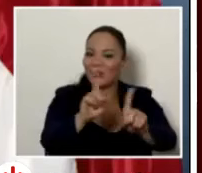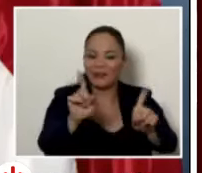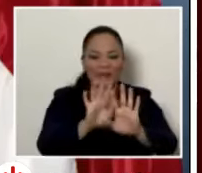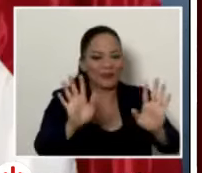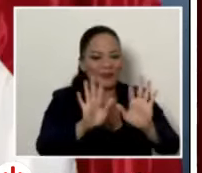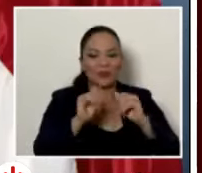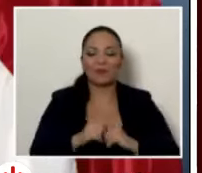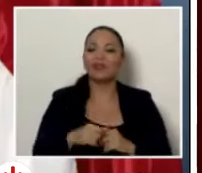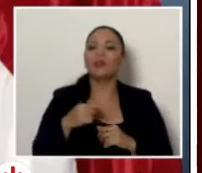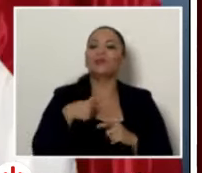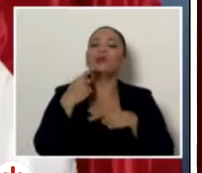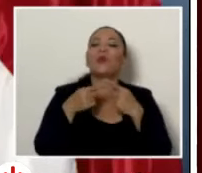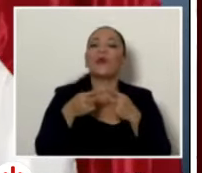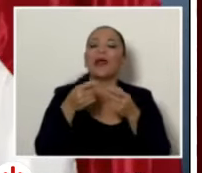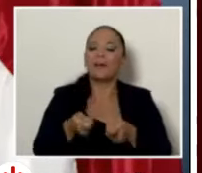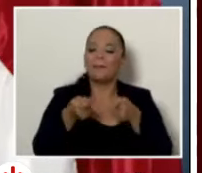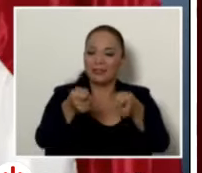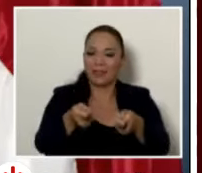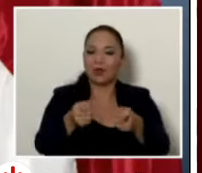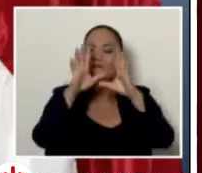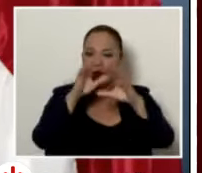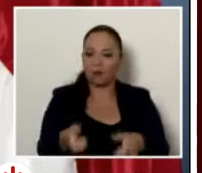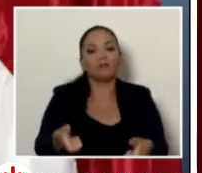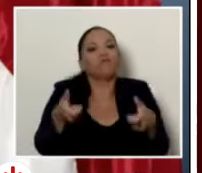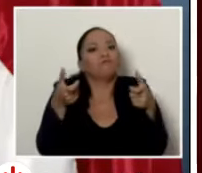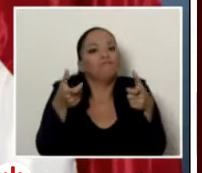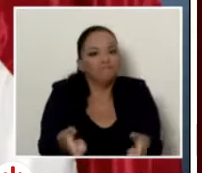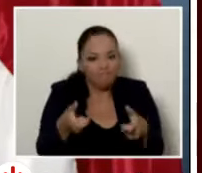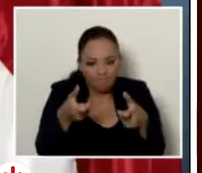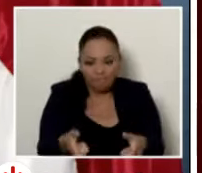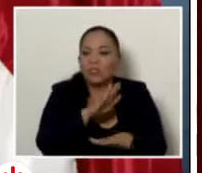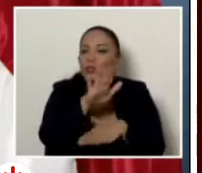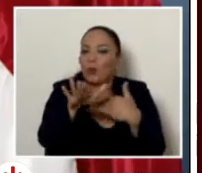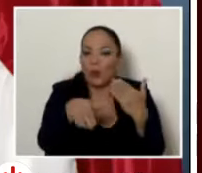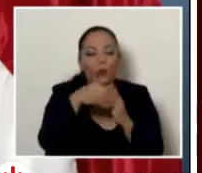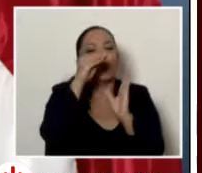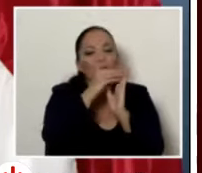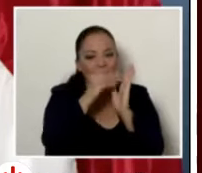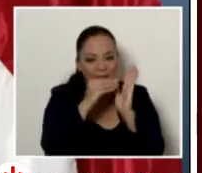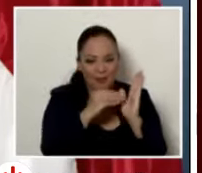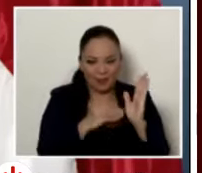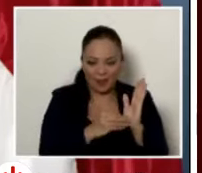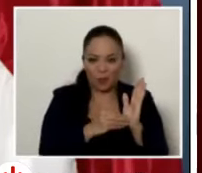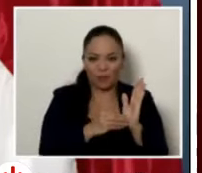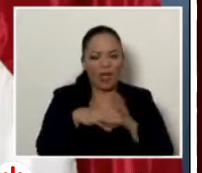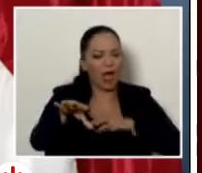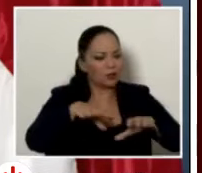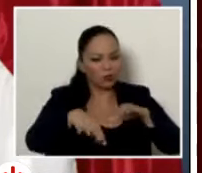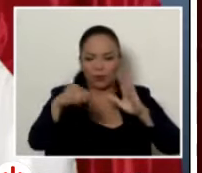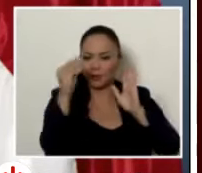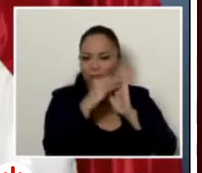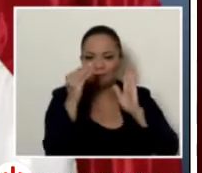presentar un informe grueso con todo el contenido de todas las acciones que hemos hecho